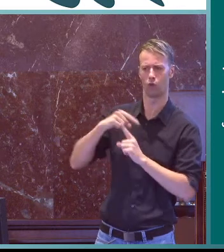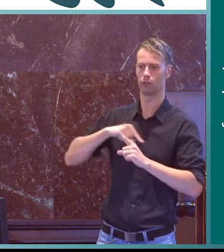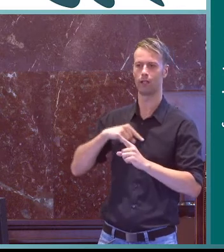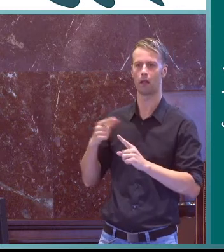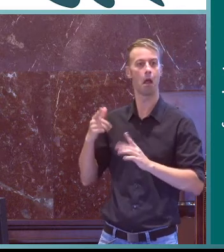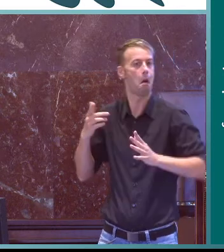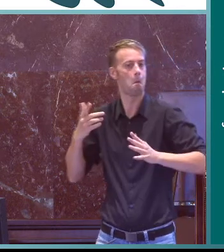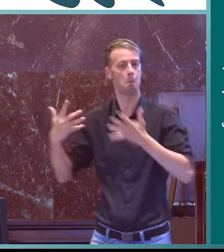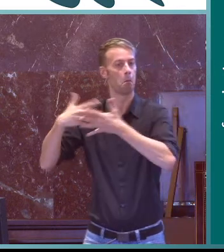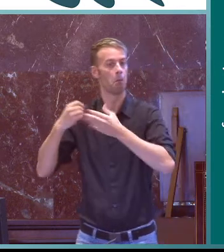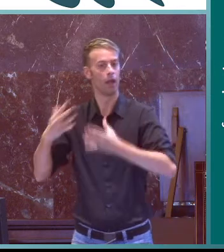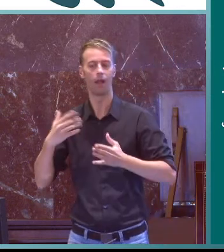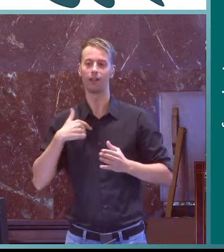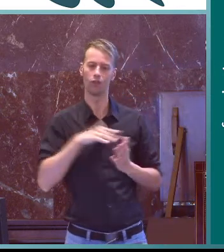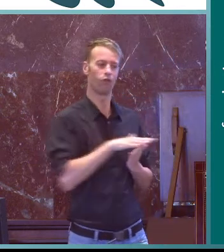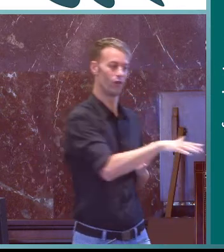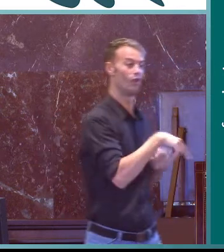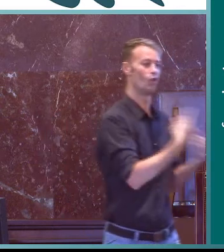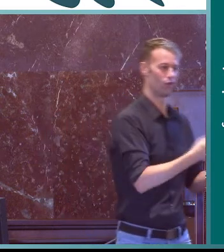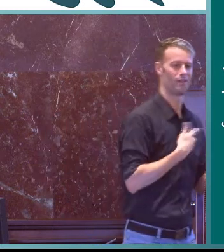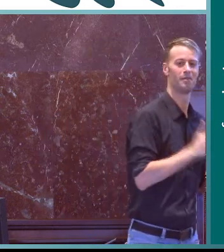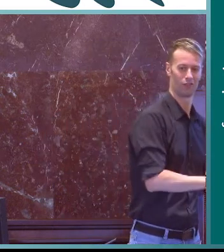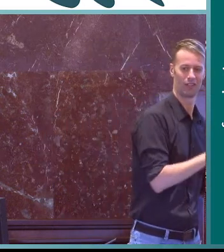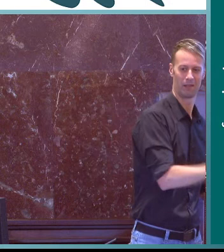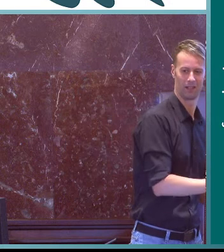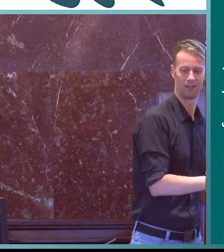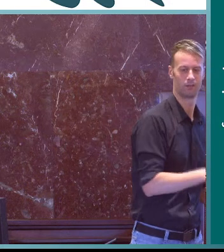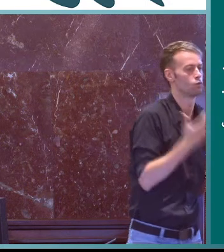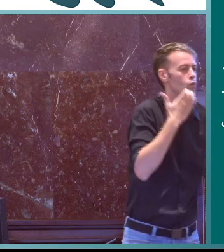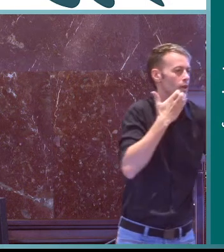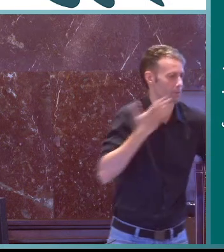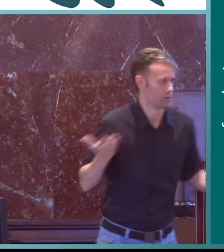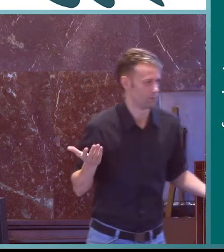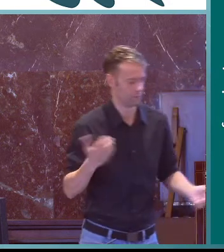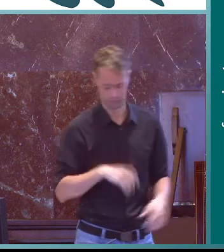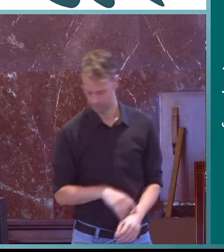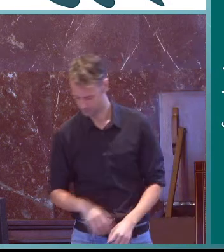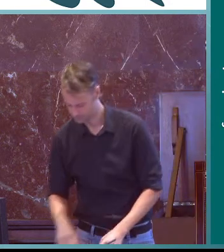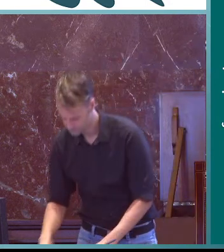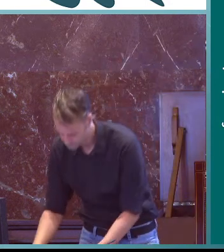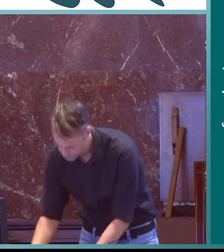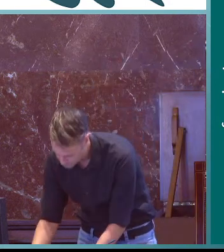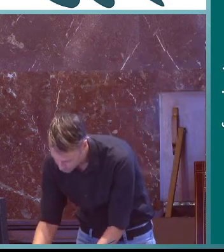laboral de ese padre en sentir presión o no y eso a posteriori va a influir en su hijo